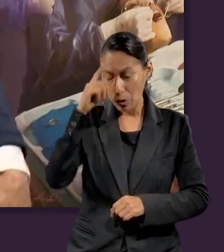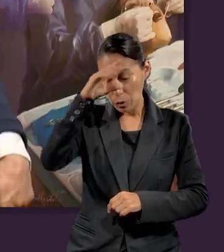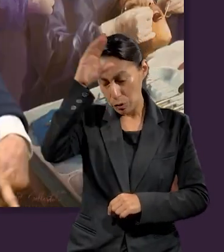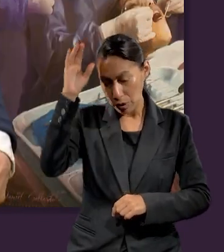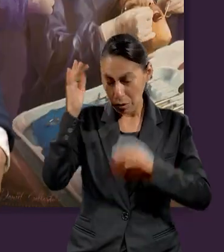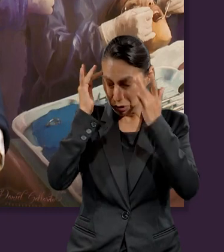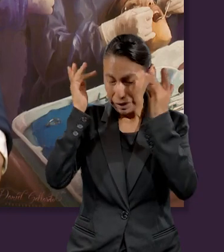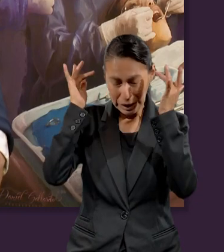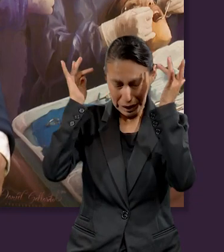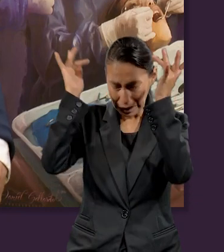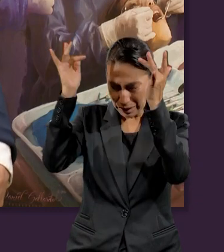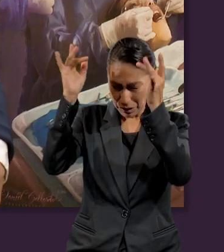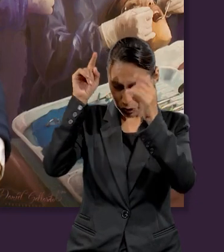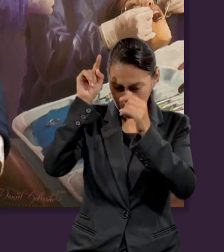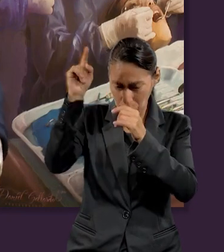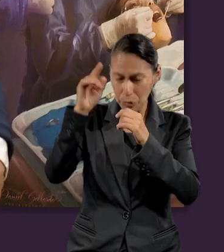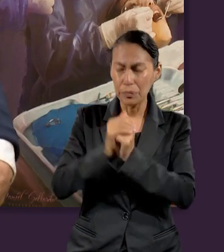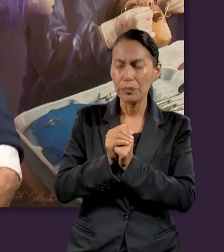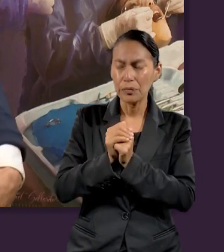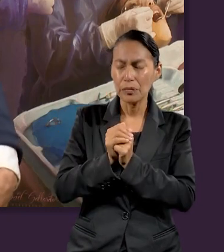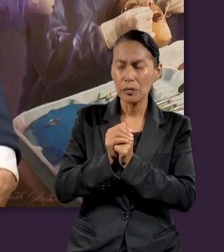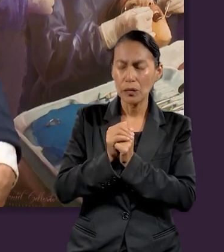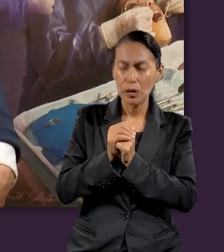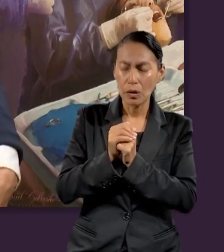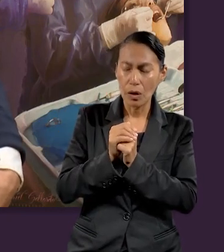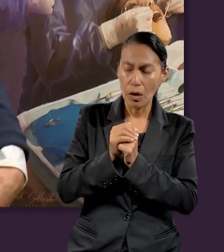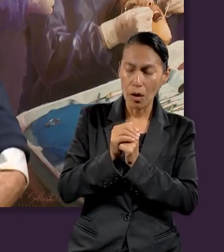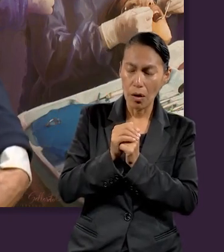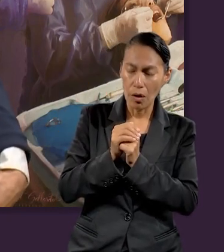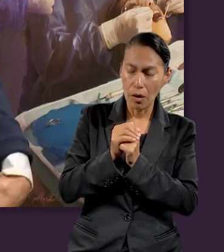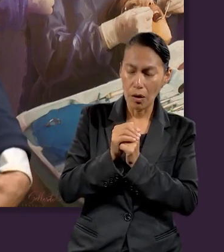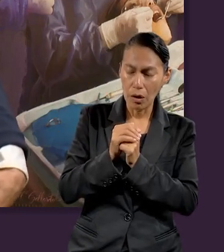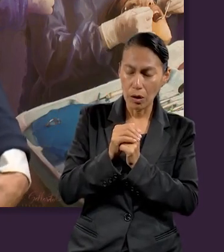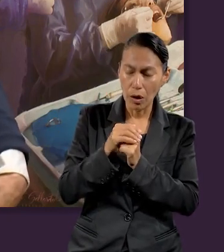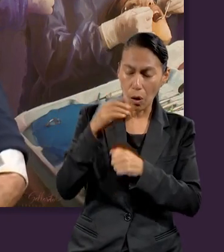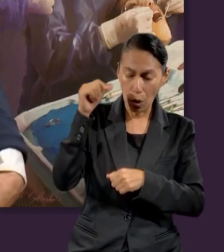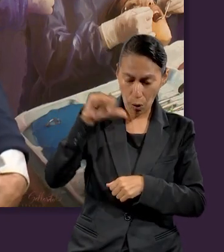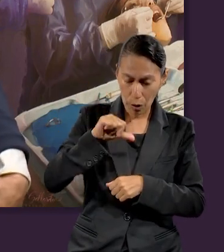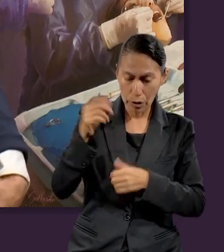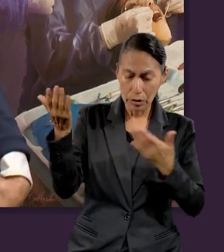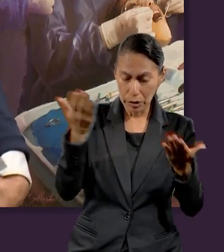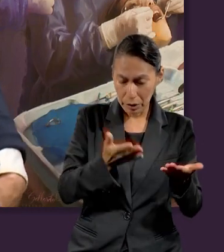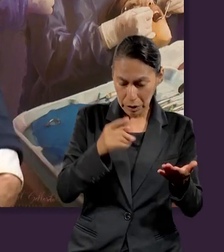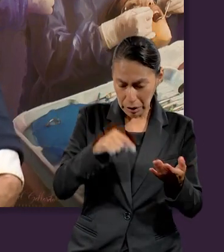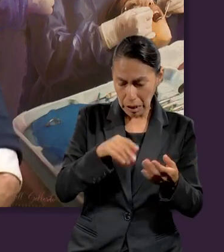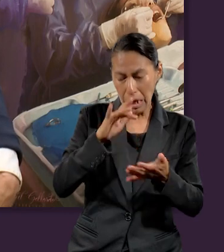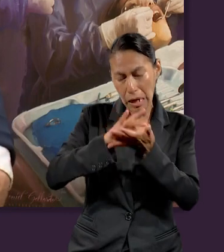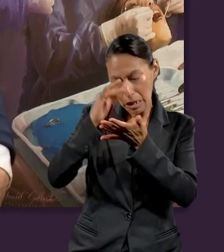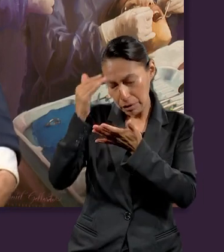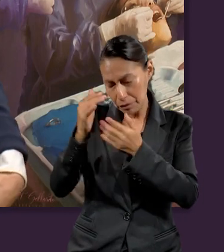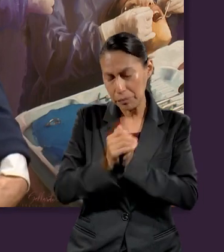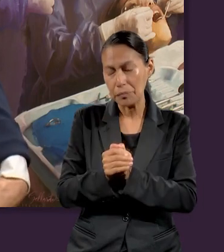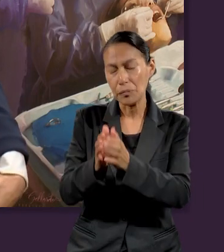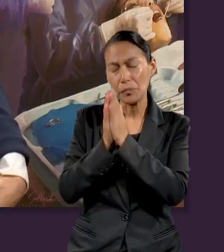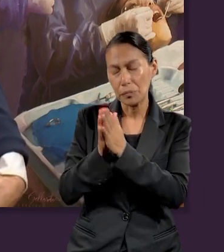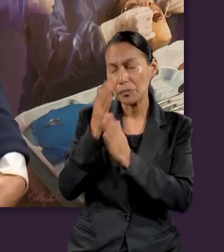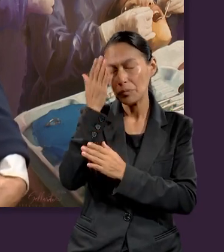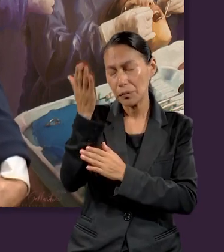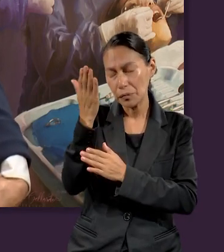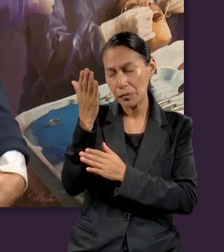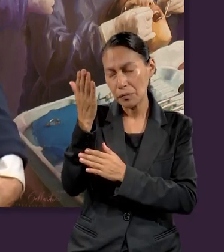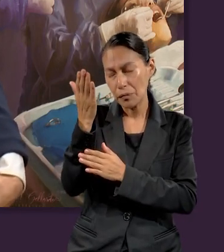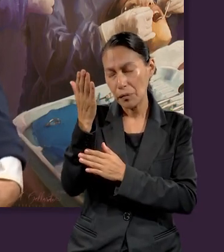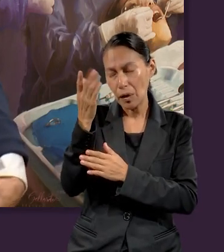Padre, no es lo que se han sido santificados en nombre. Se damos gracias por traernos este día aquí. Ahora te